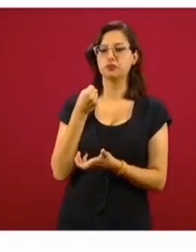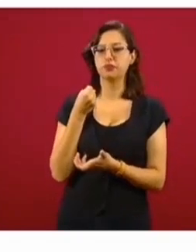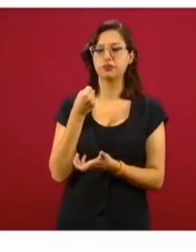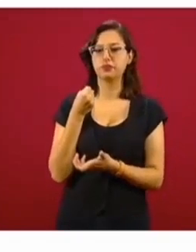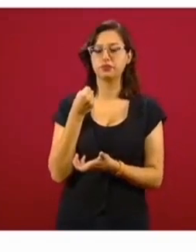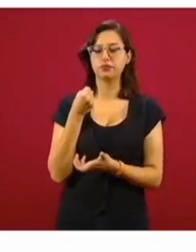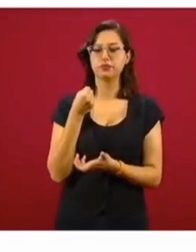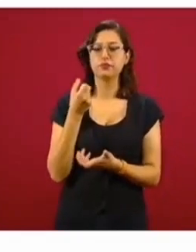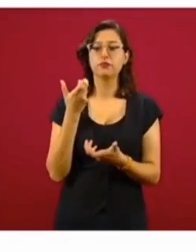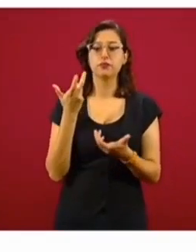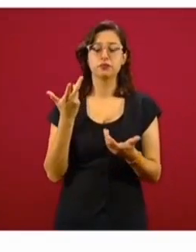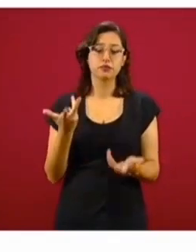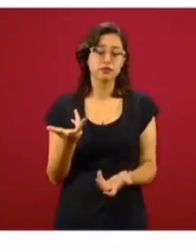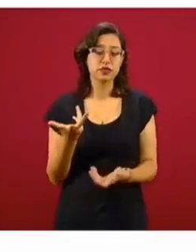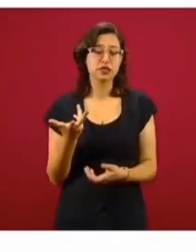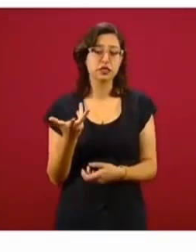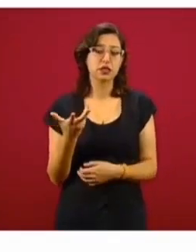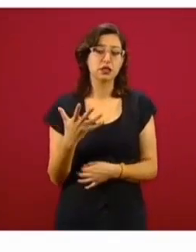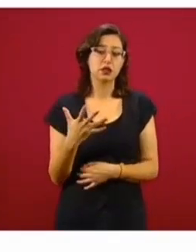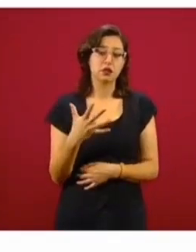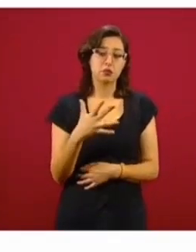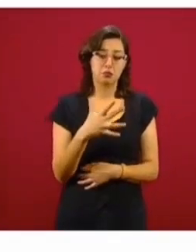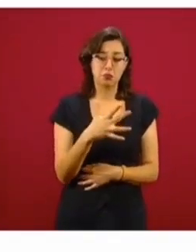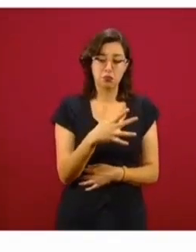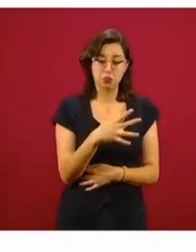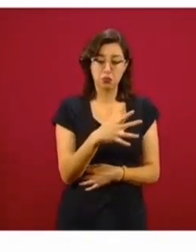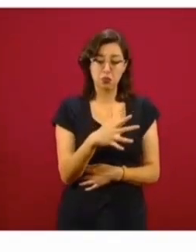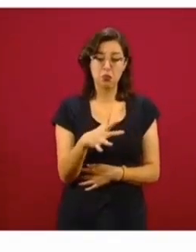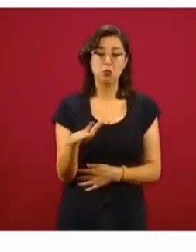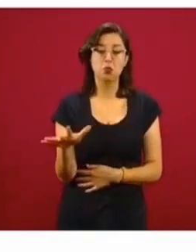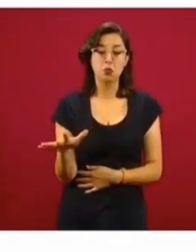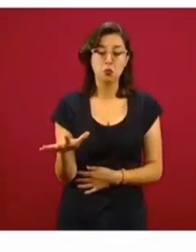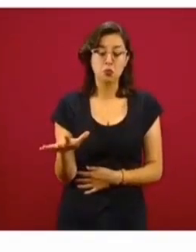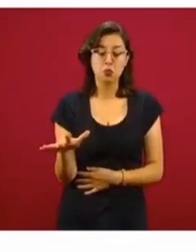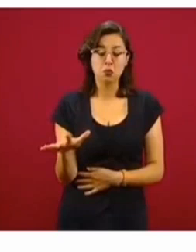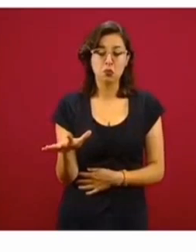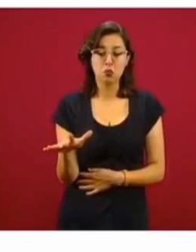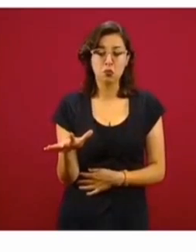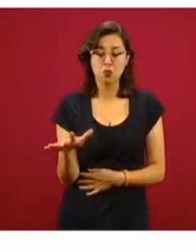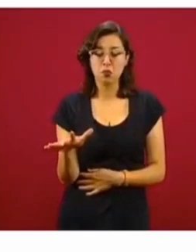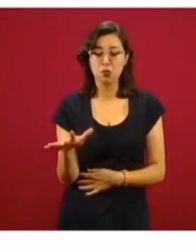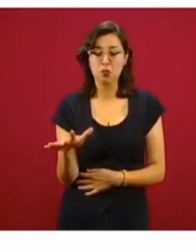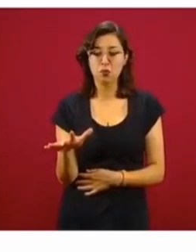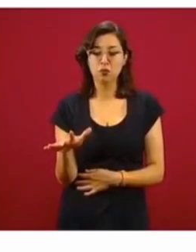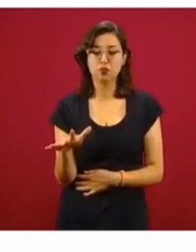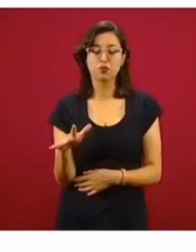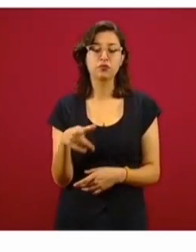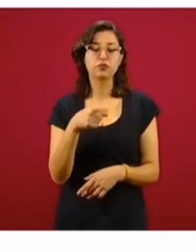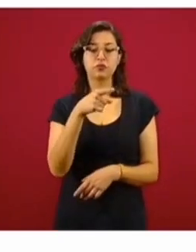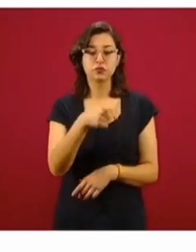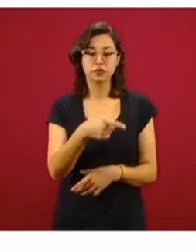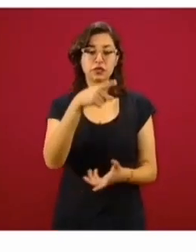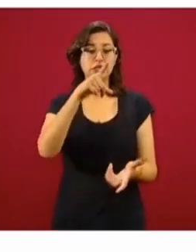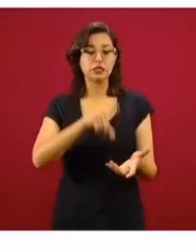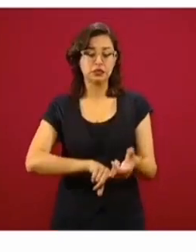Por lo general, los tesoreros